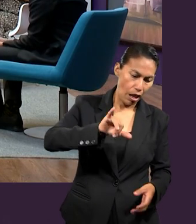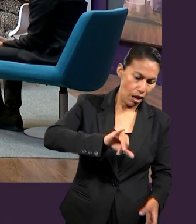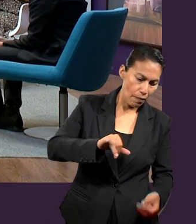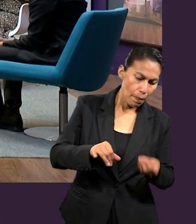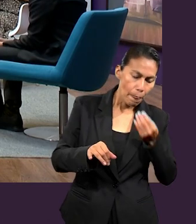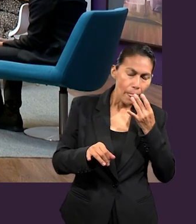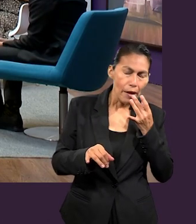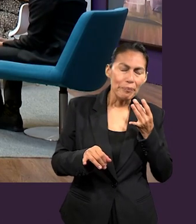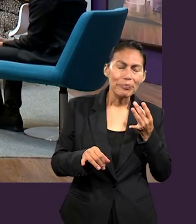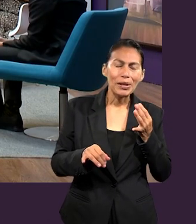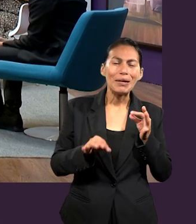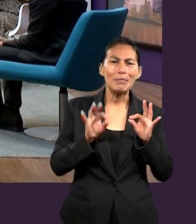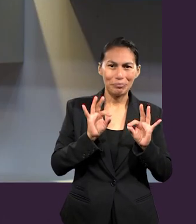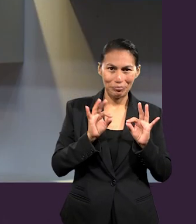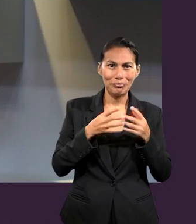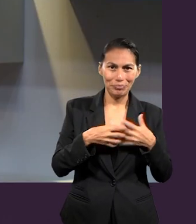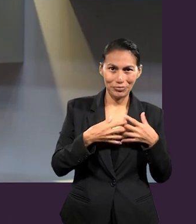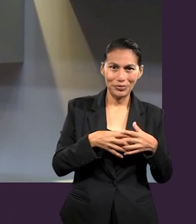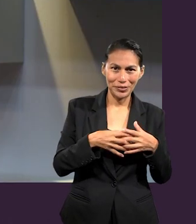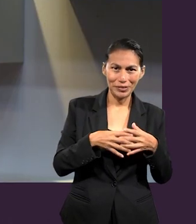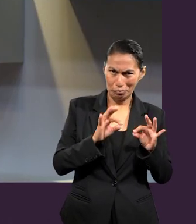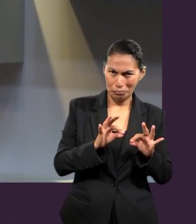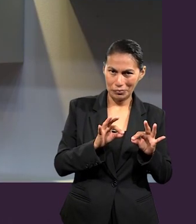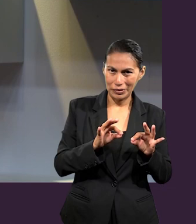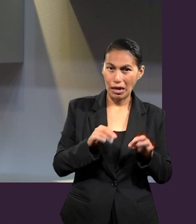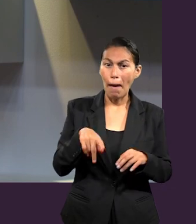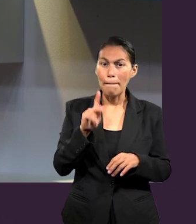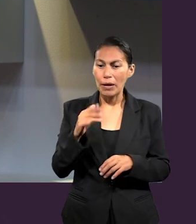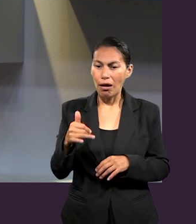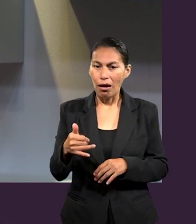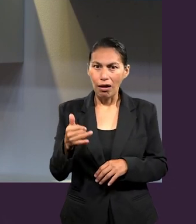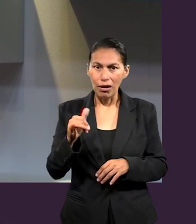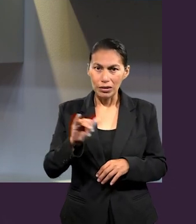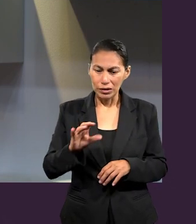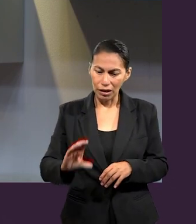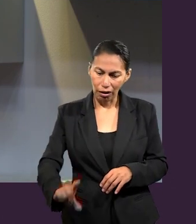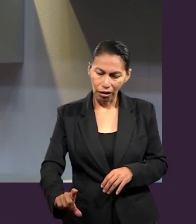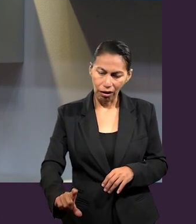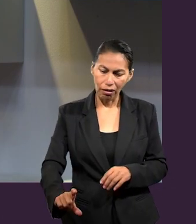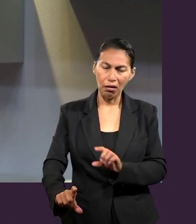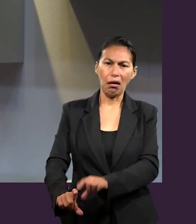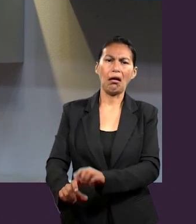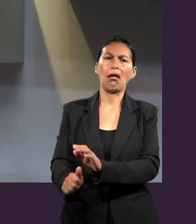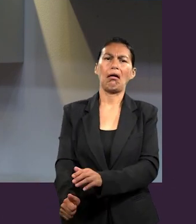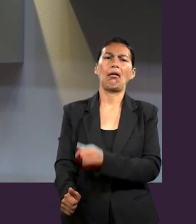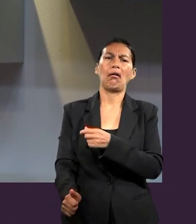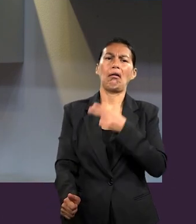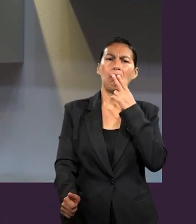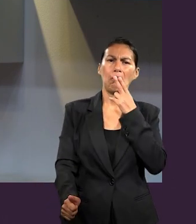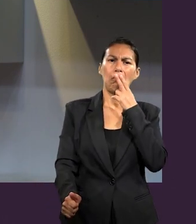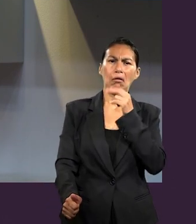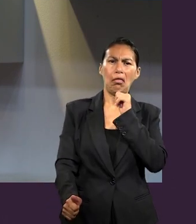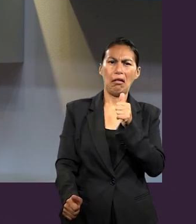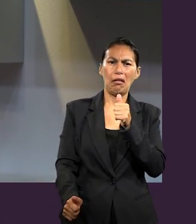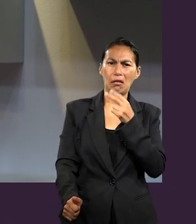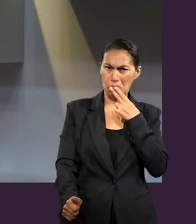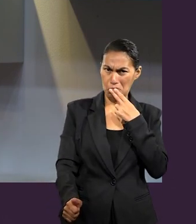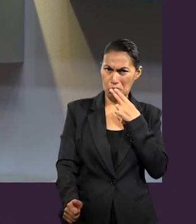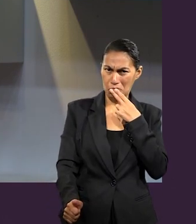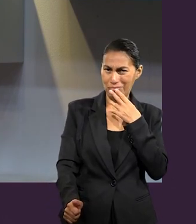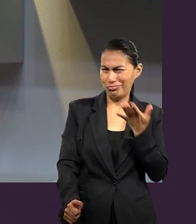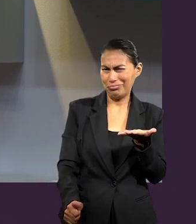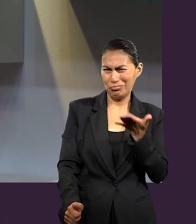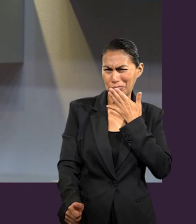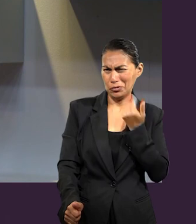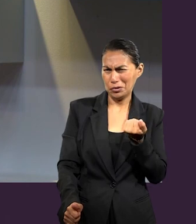sal entra en contacto con el alimento. Así que, qué hermosa reflexión. Es tiempo de que